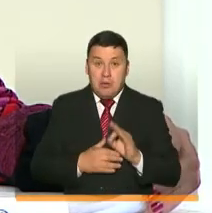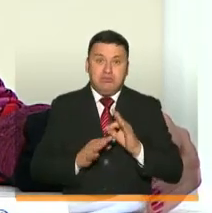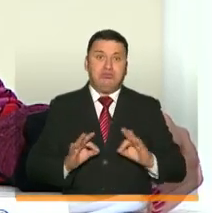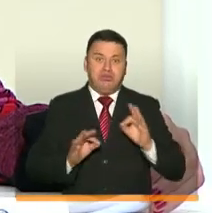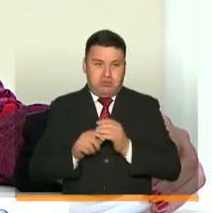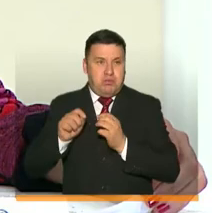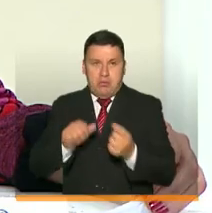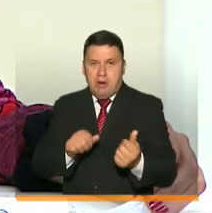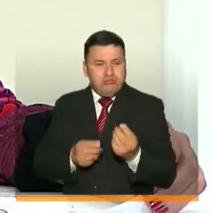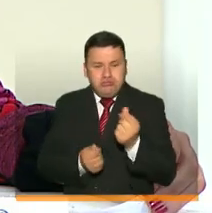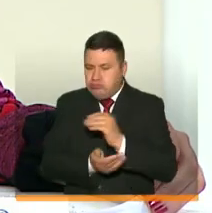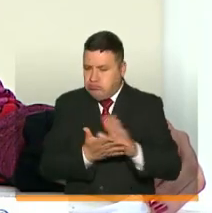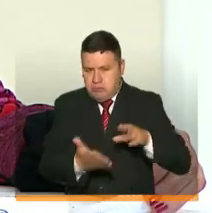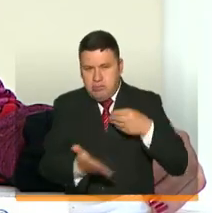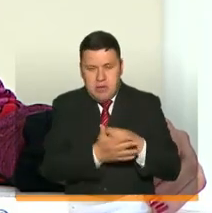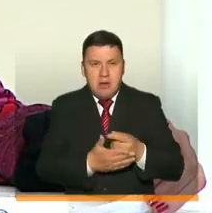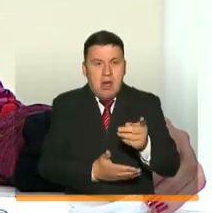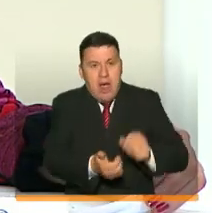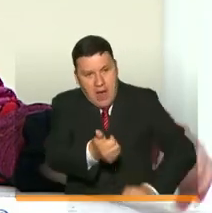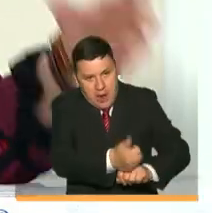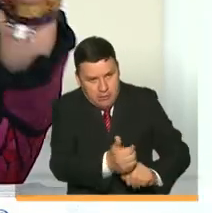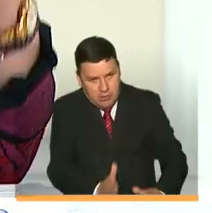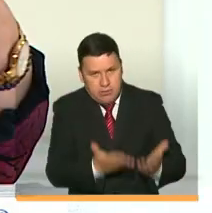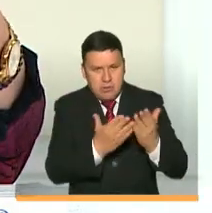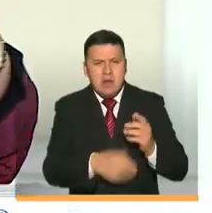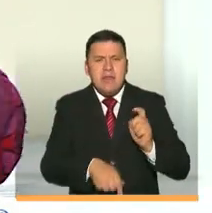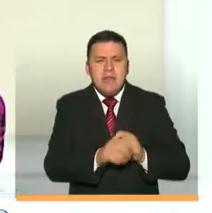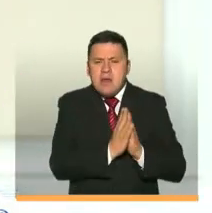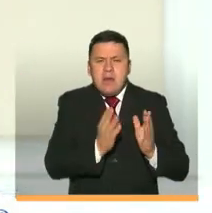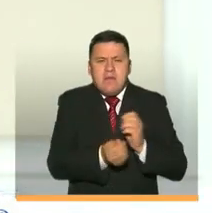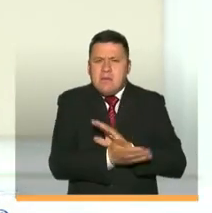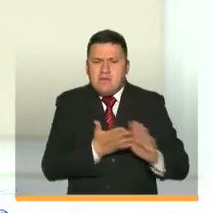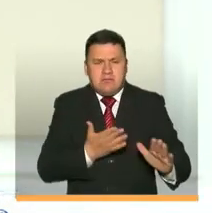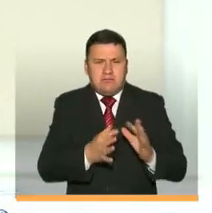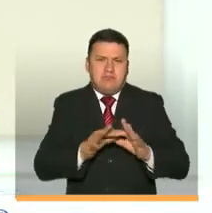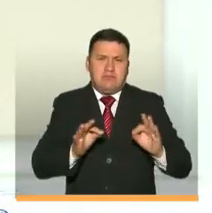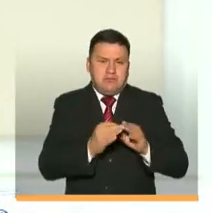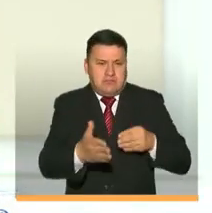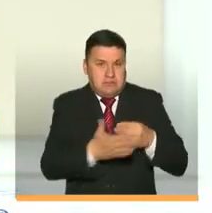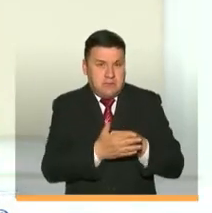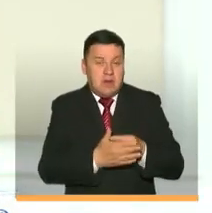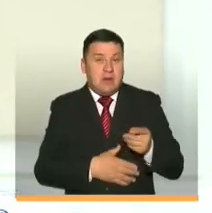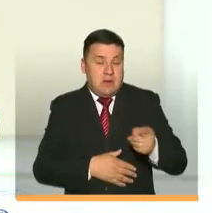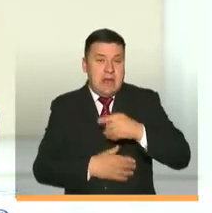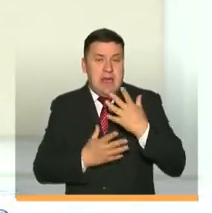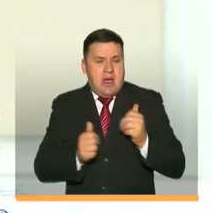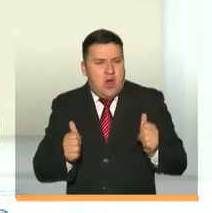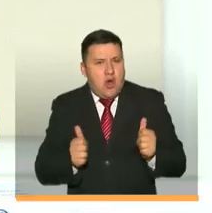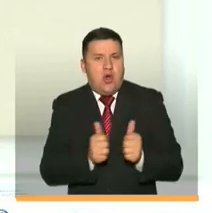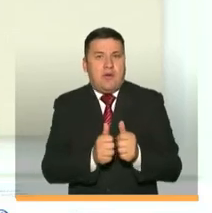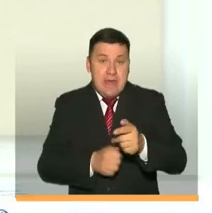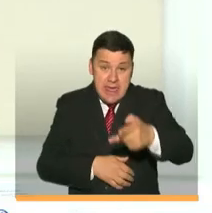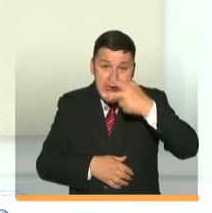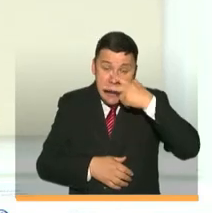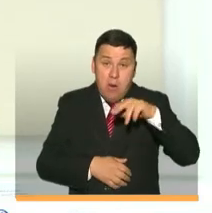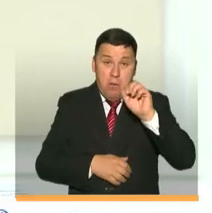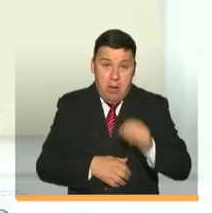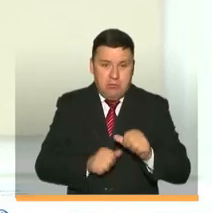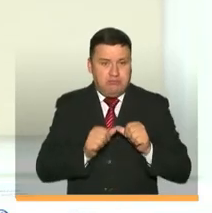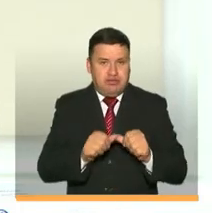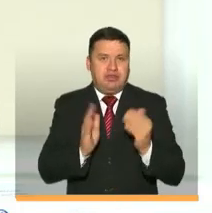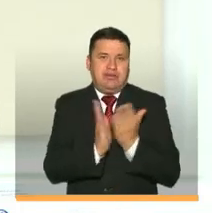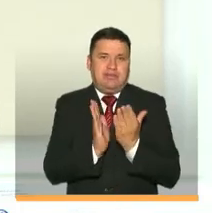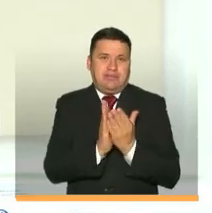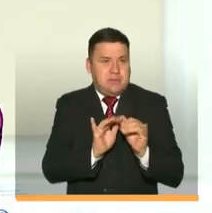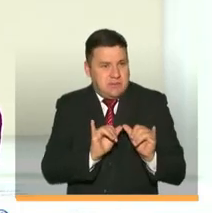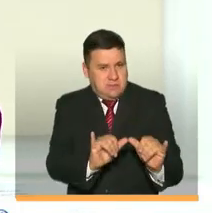importante de condonación para apoyarlos, para ayudarlos, con un periodo de gracia importante y que sobre todo quiere acompañar a que sus hijos puedan mantenerse